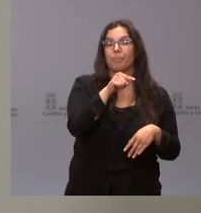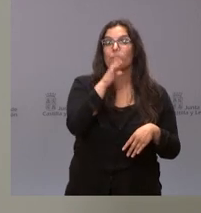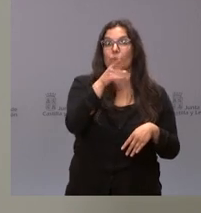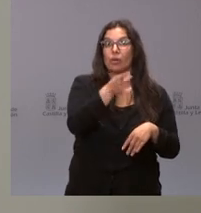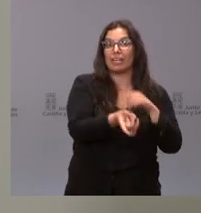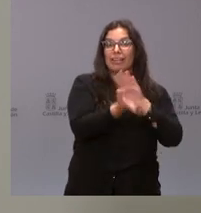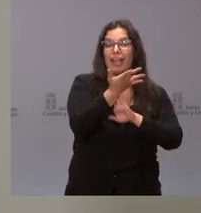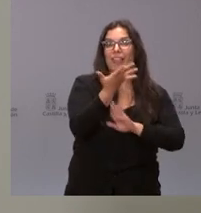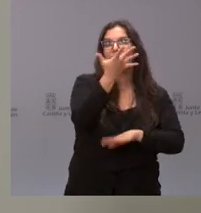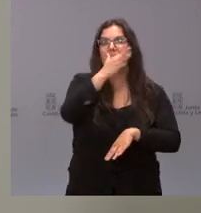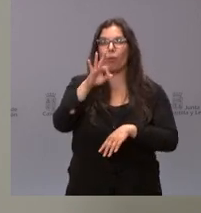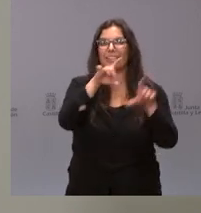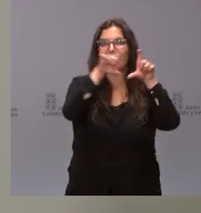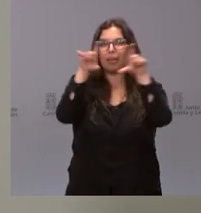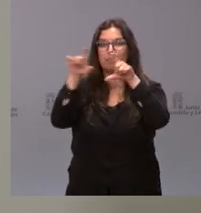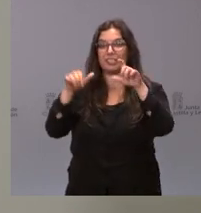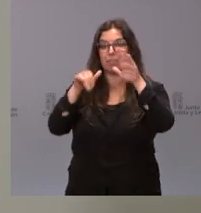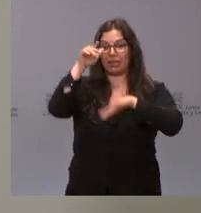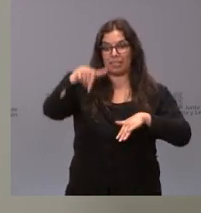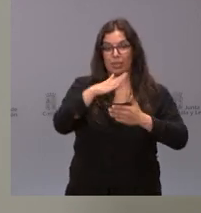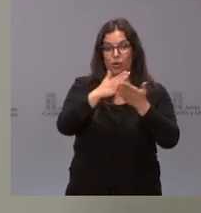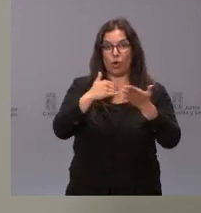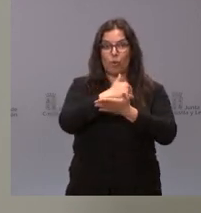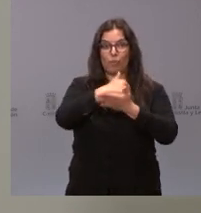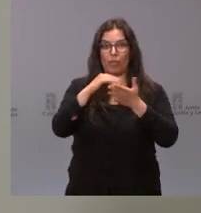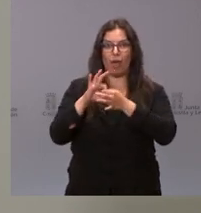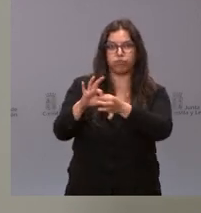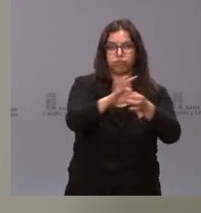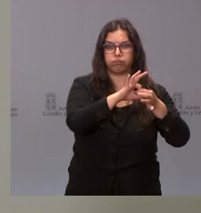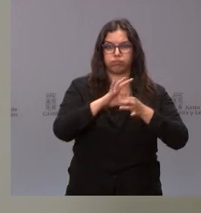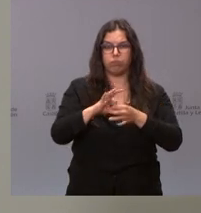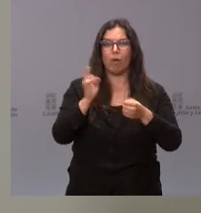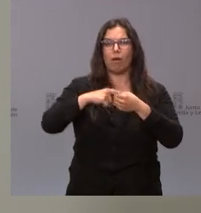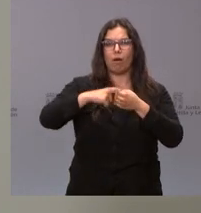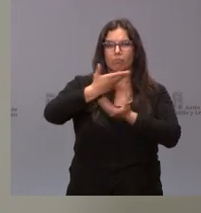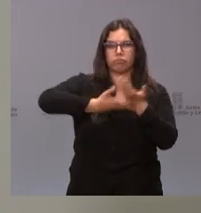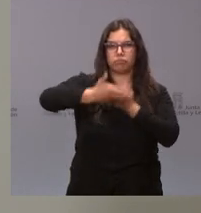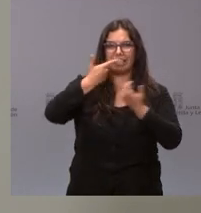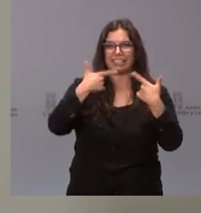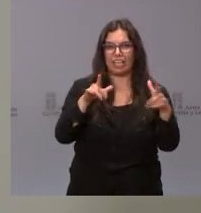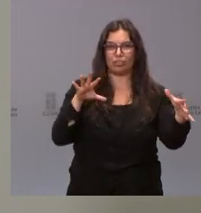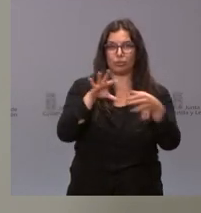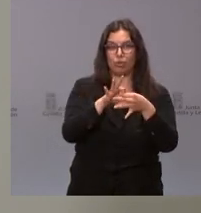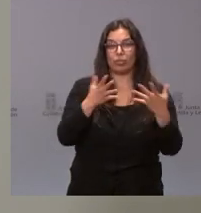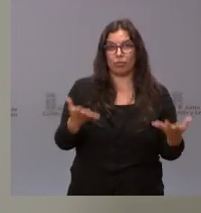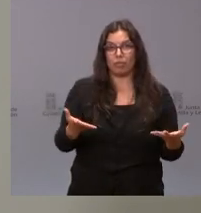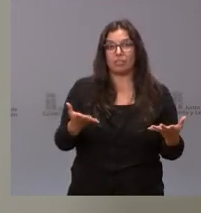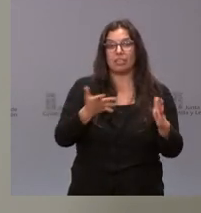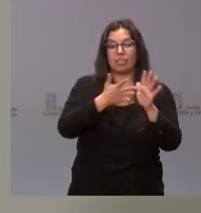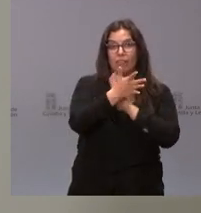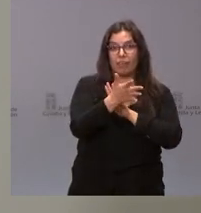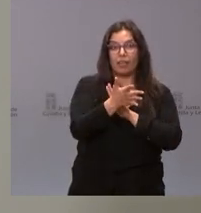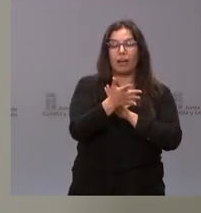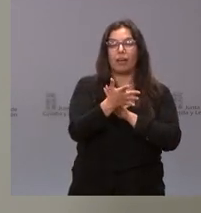de más de 50 empresas de nuestra comunidad autónoma que participan activamente en este sector, de tal forma que a efectos